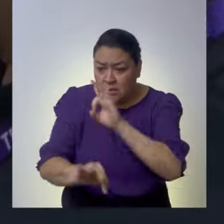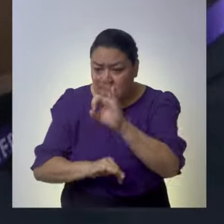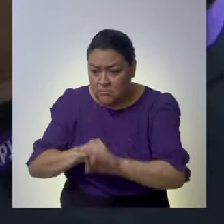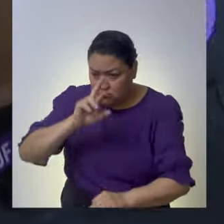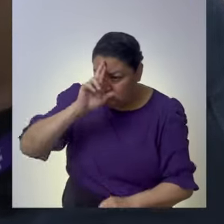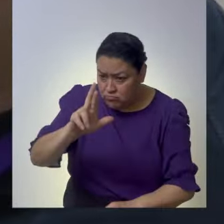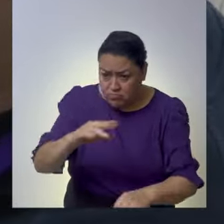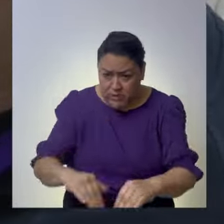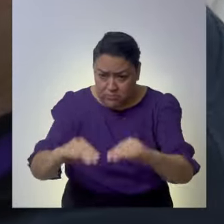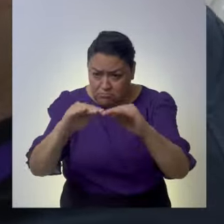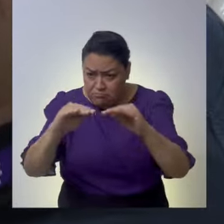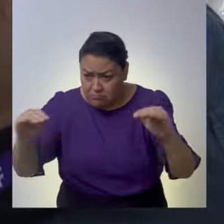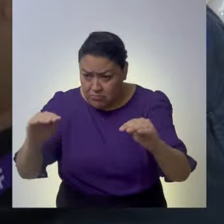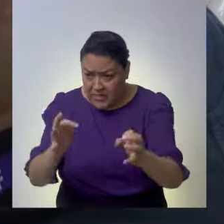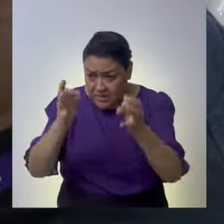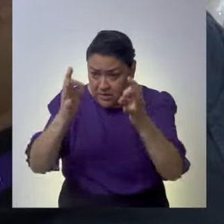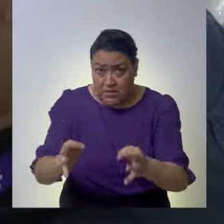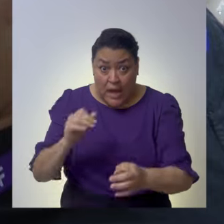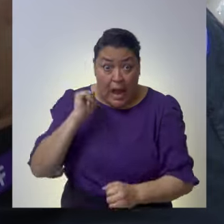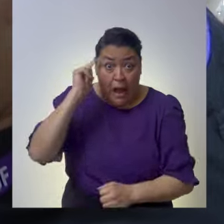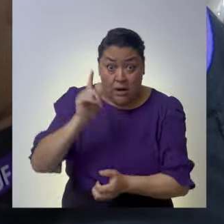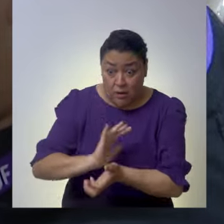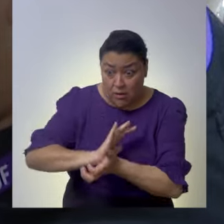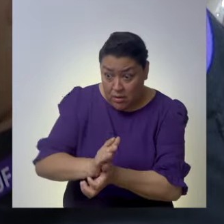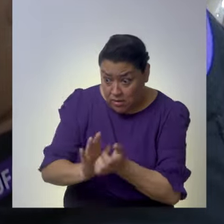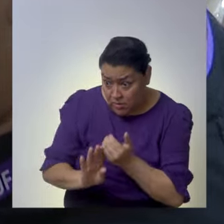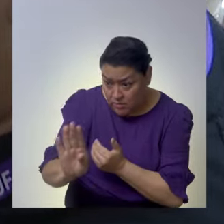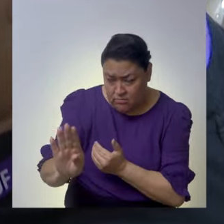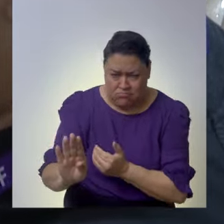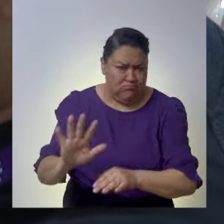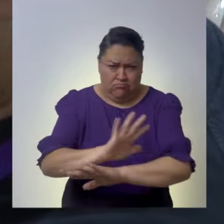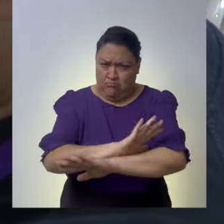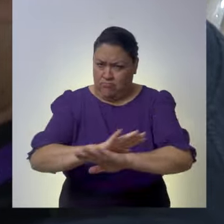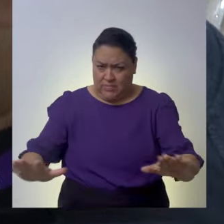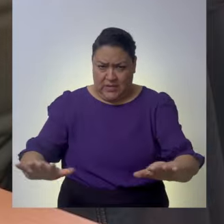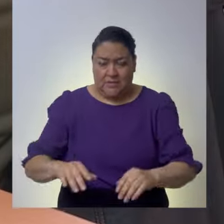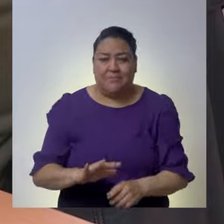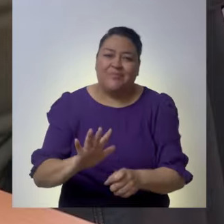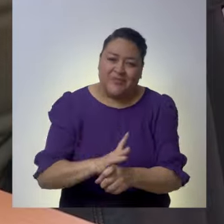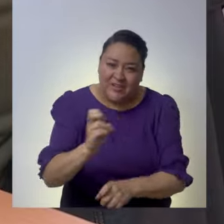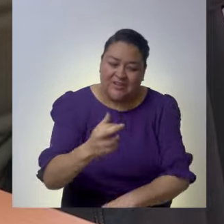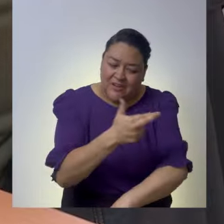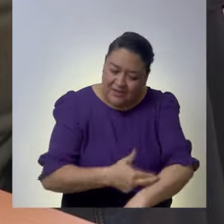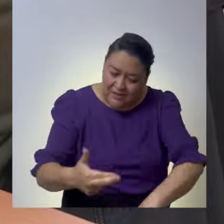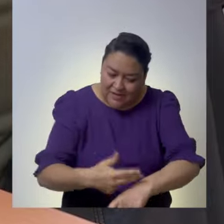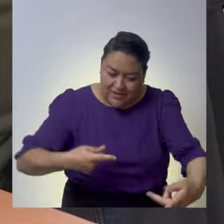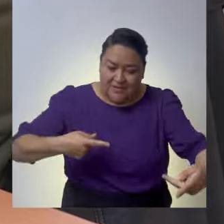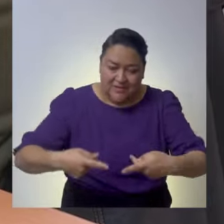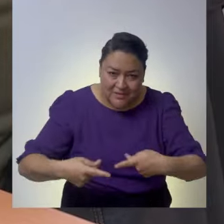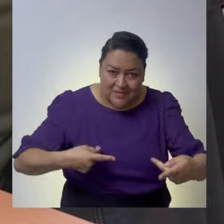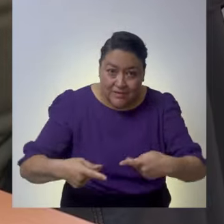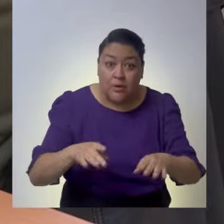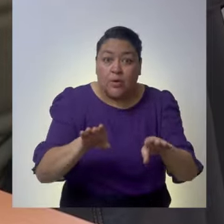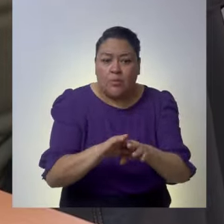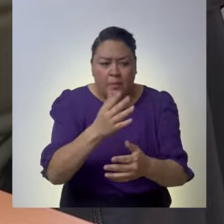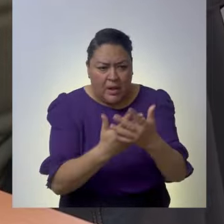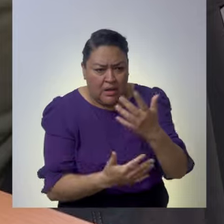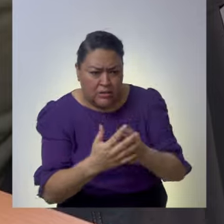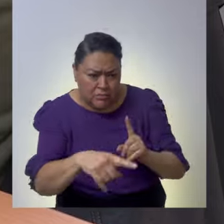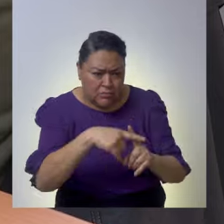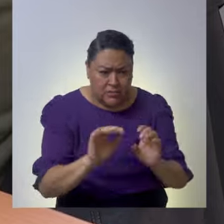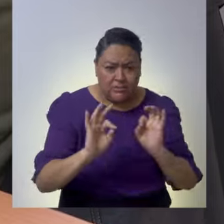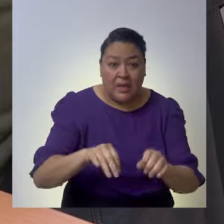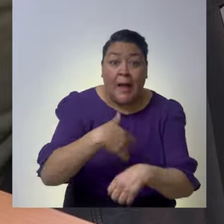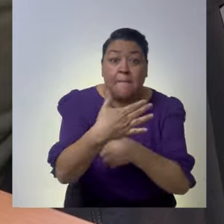tratadas con igualdad, respeto y sin ningún tipo de exclusión ni distinción. Por ello, ha puesto en marcha una serie de acciones y mejores